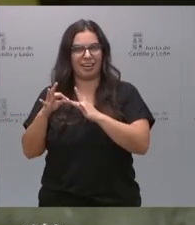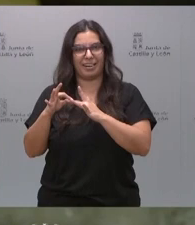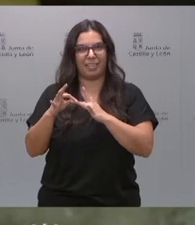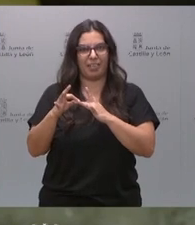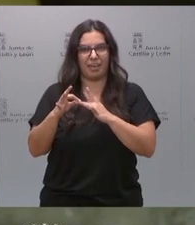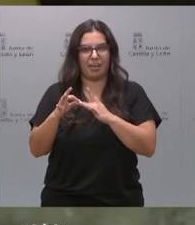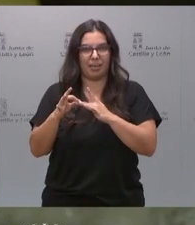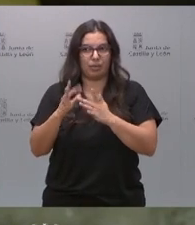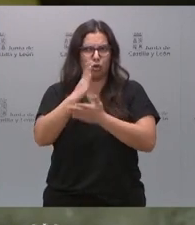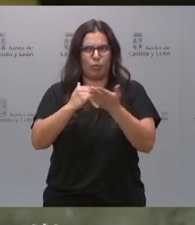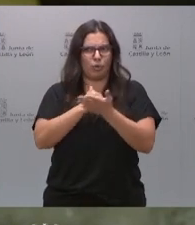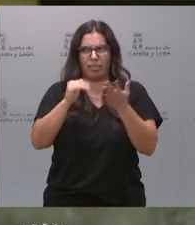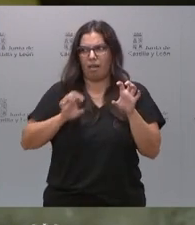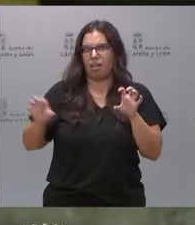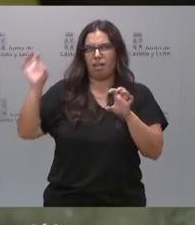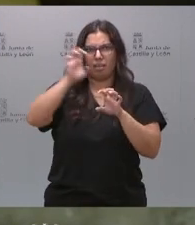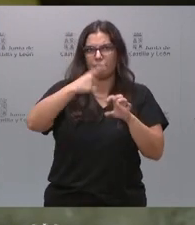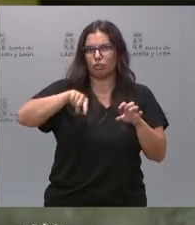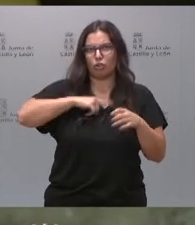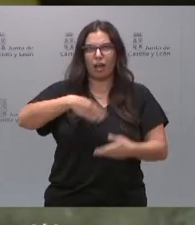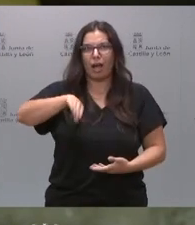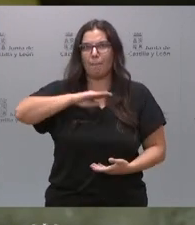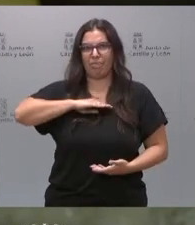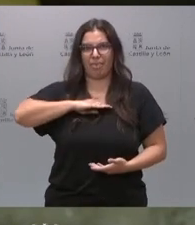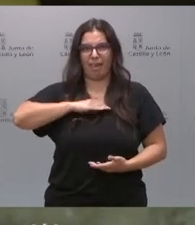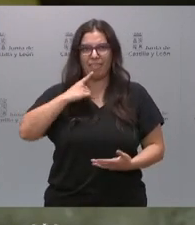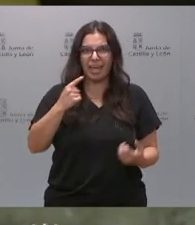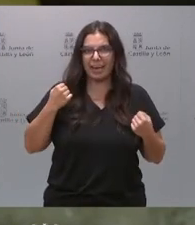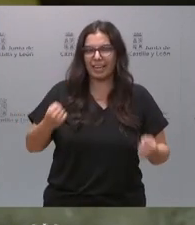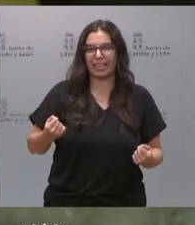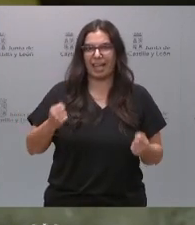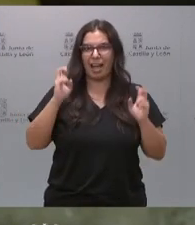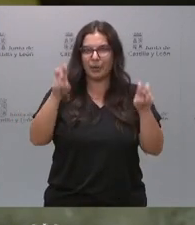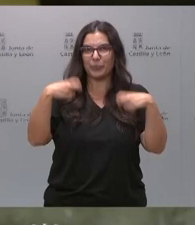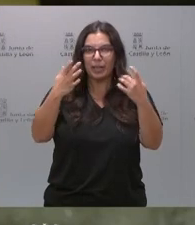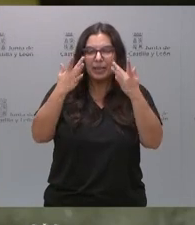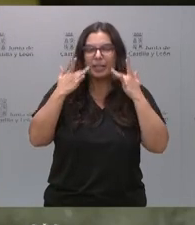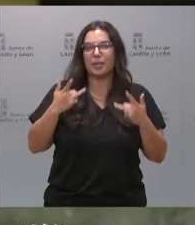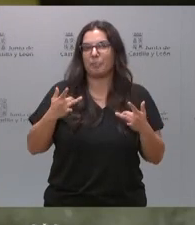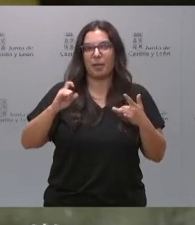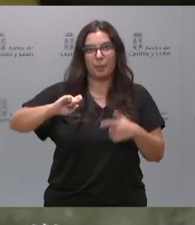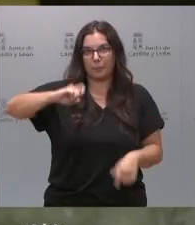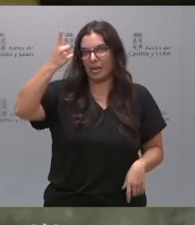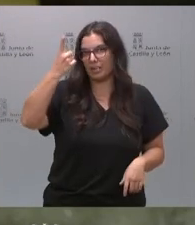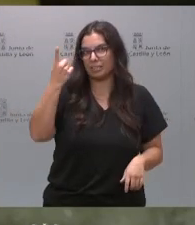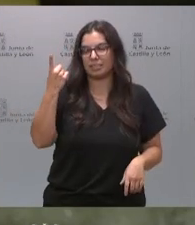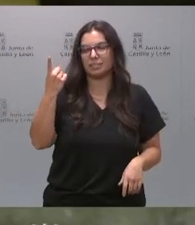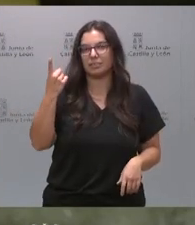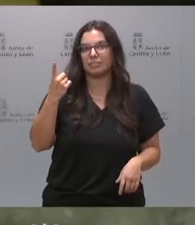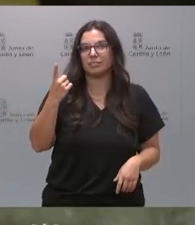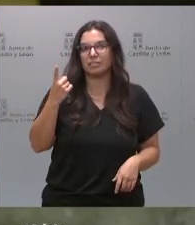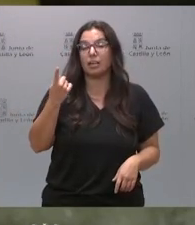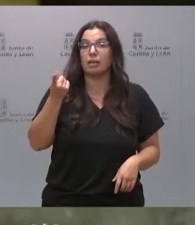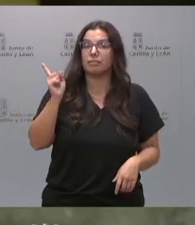la comunidad autónoma con mayor capacidad de energías o de producción energética por energías renovables,